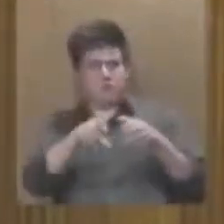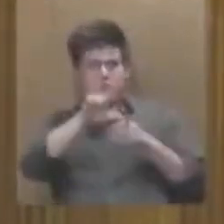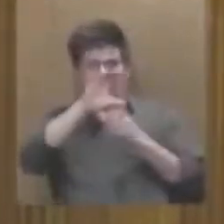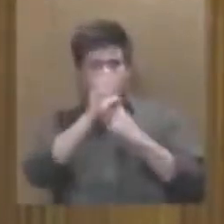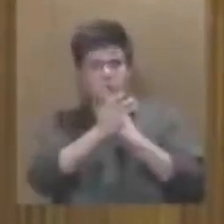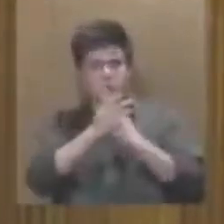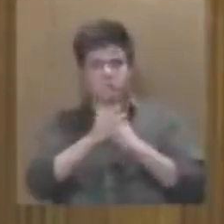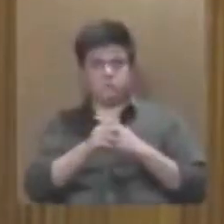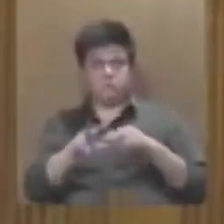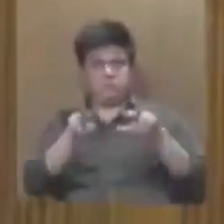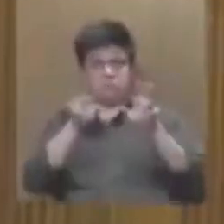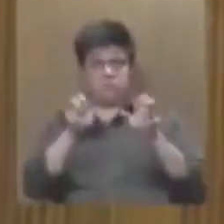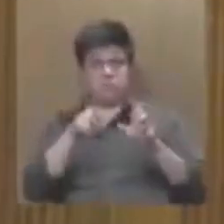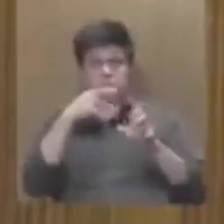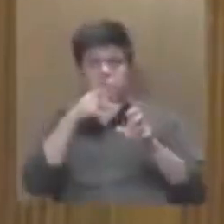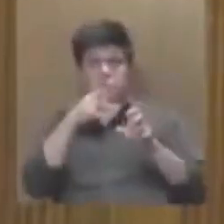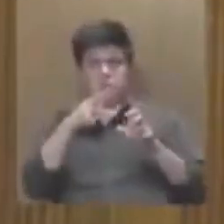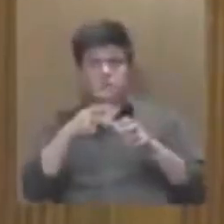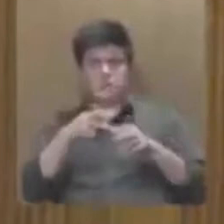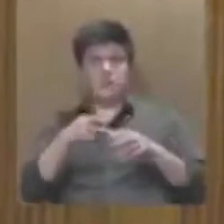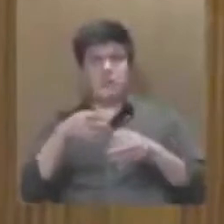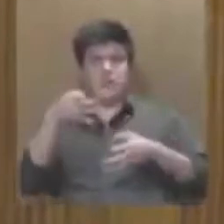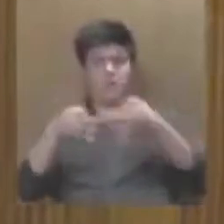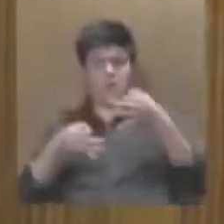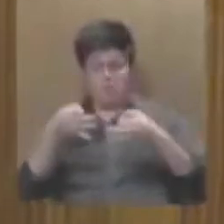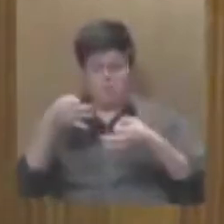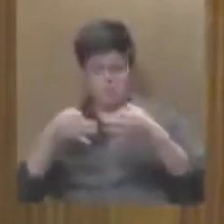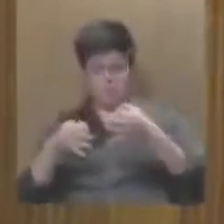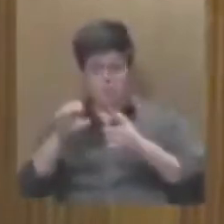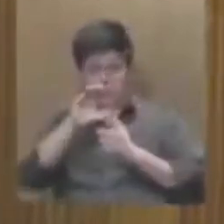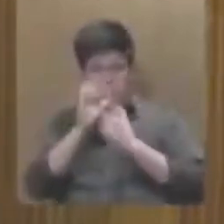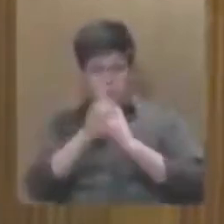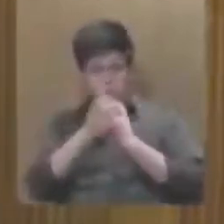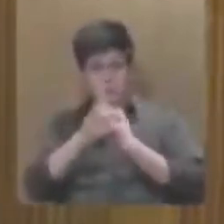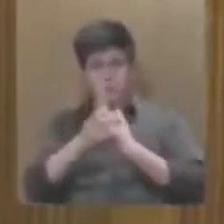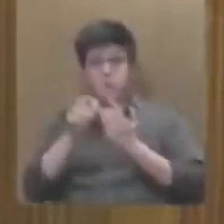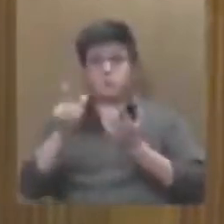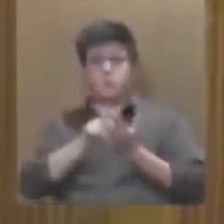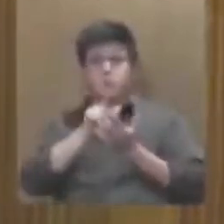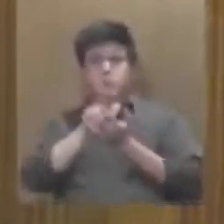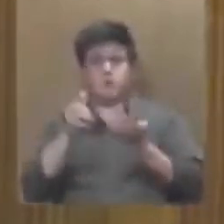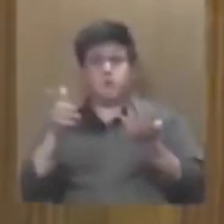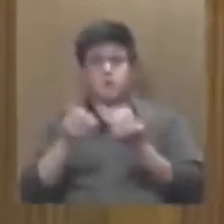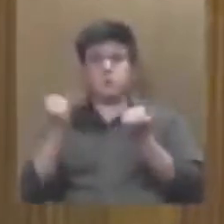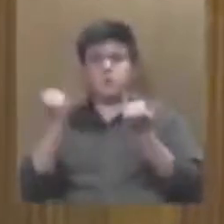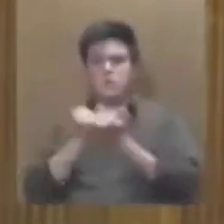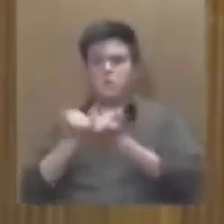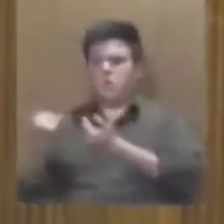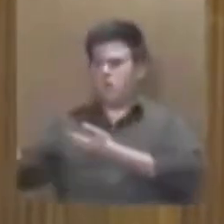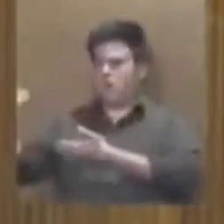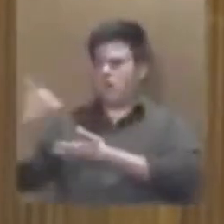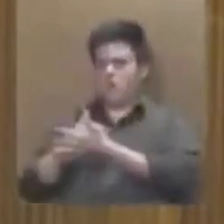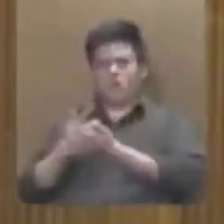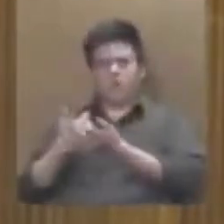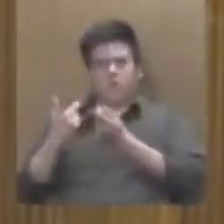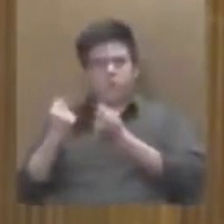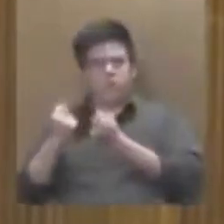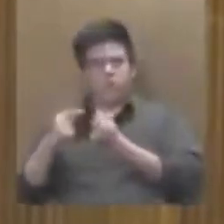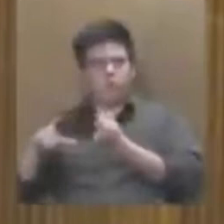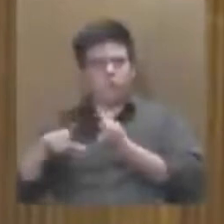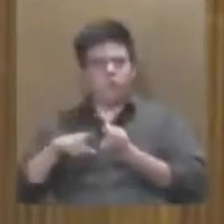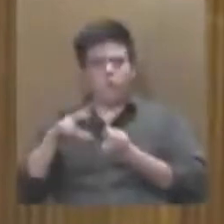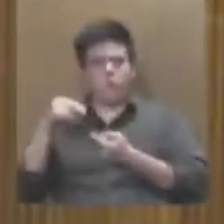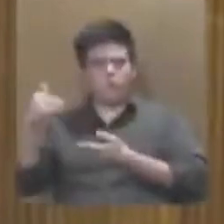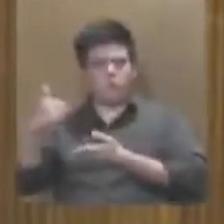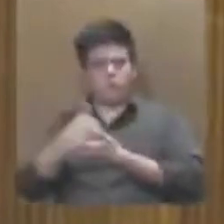respecto al poder ejecutivo y sobre todo la no injerencia del ejecutivo en nuestra vida interna en